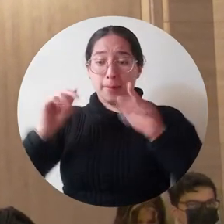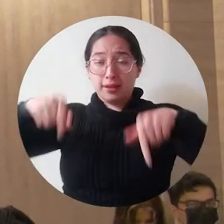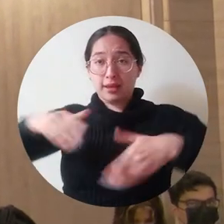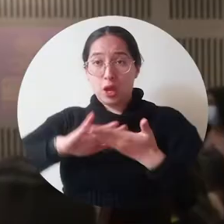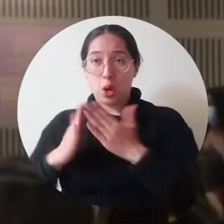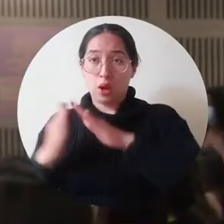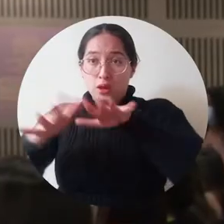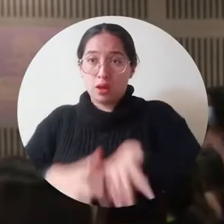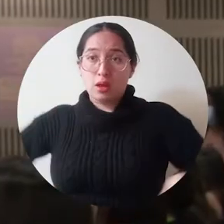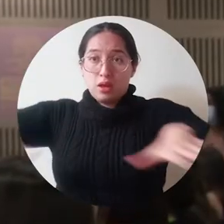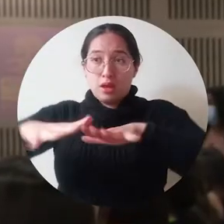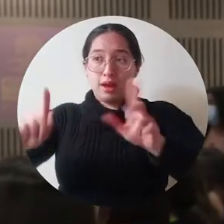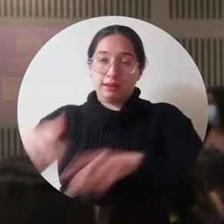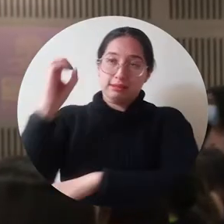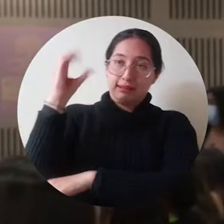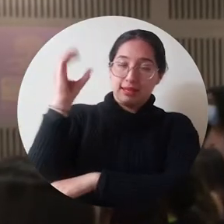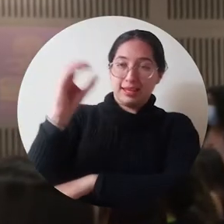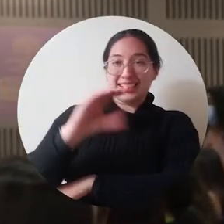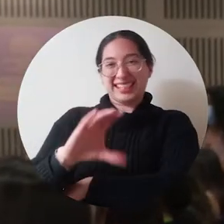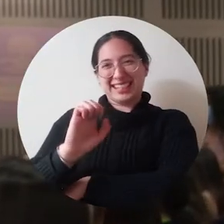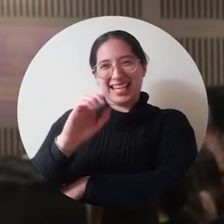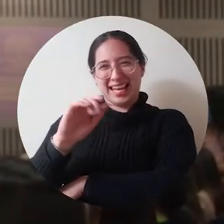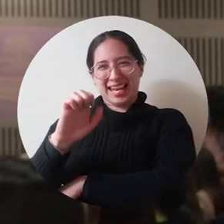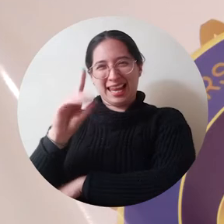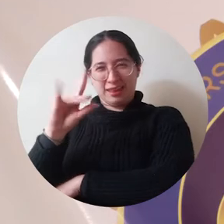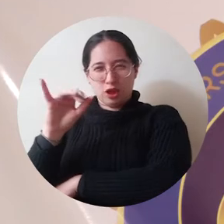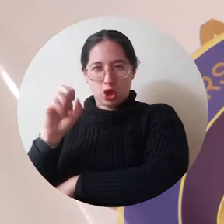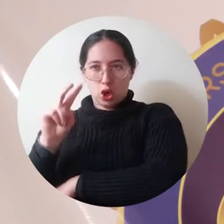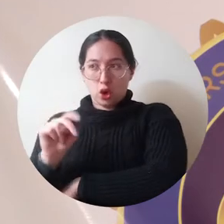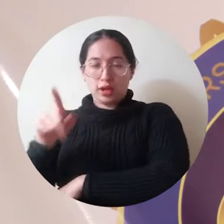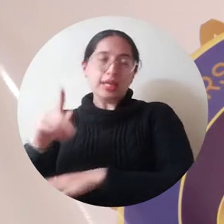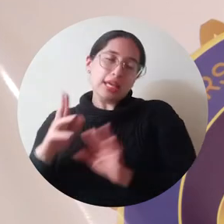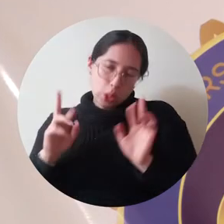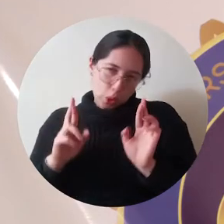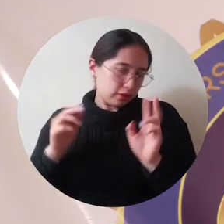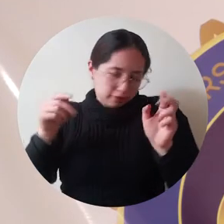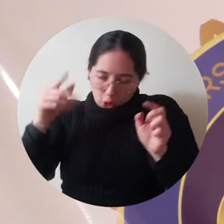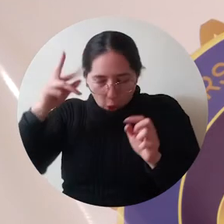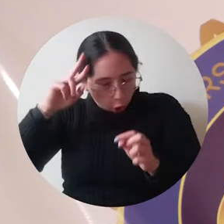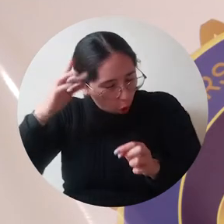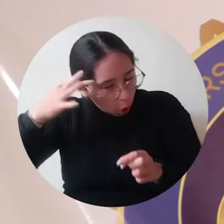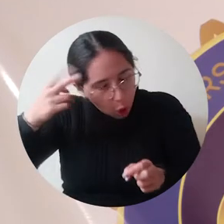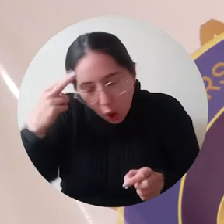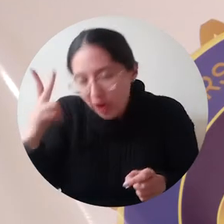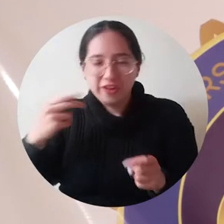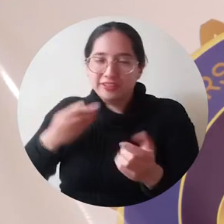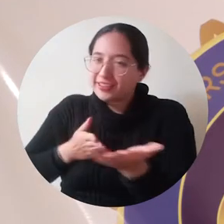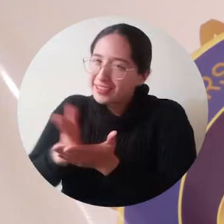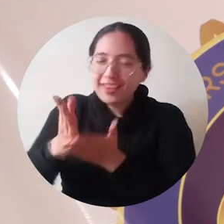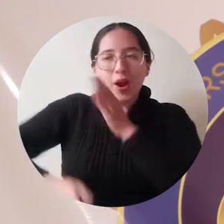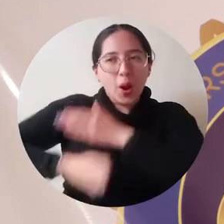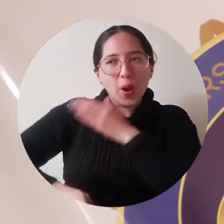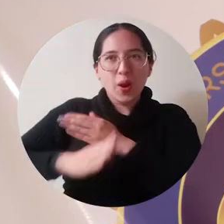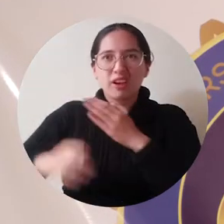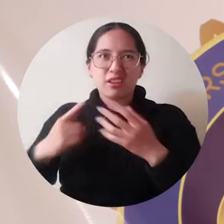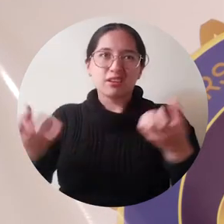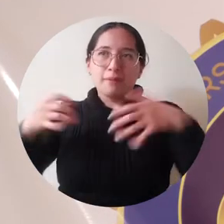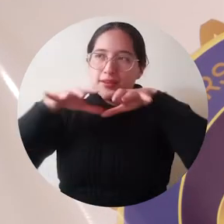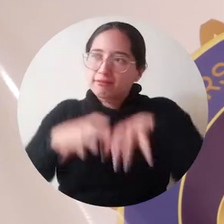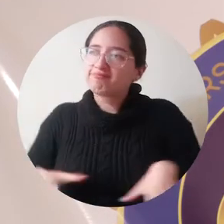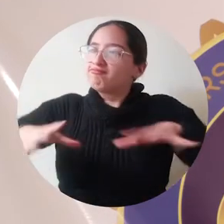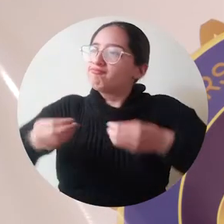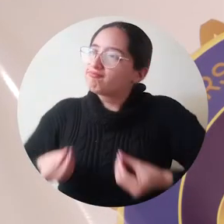es realmente un inicio maravilloso para la Cátedra Rafael de Celedón y que va a seguir muy seguramente